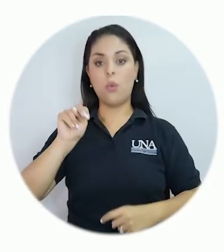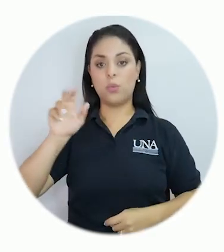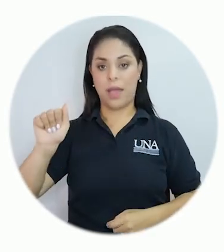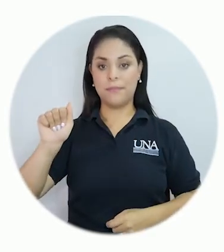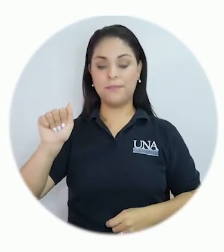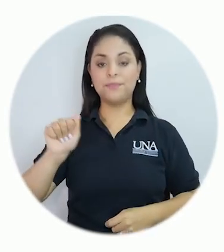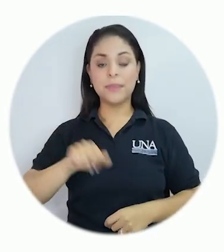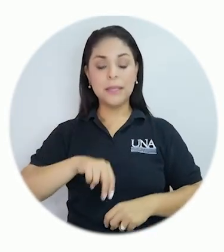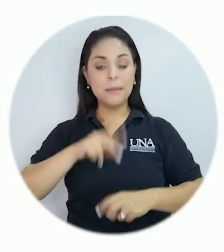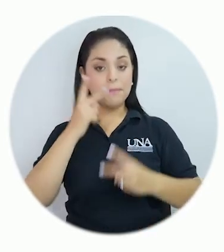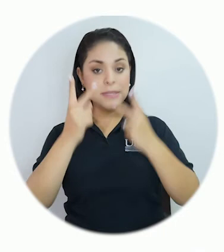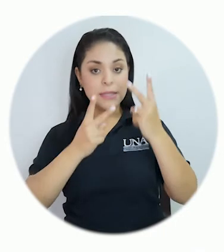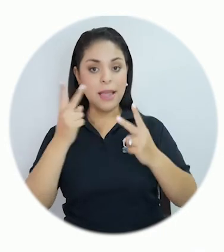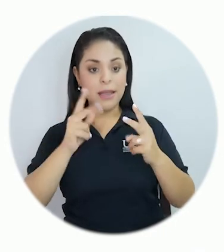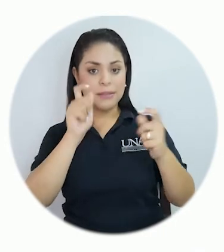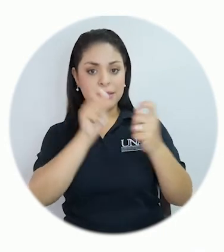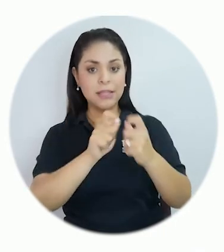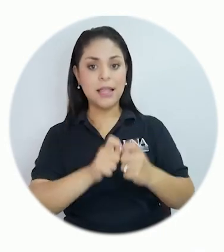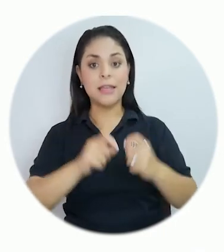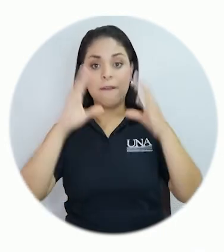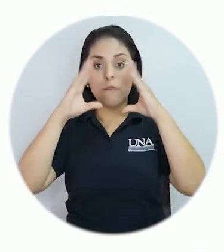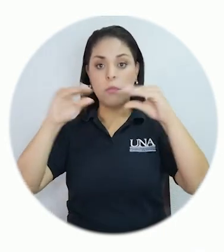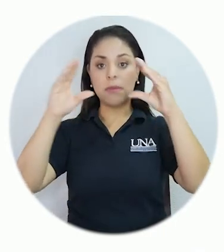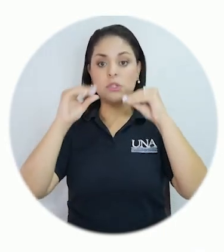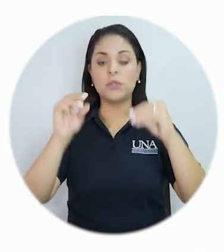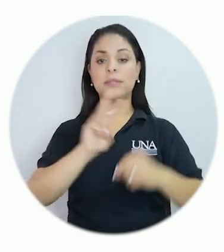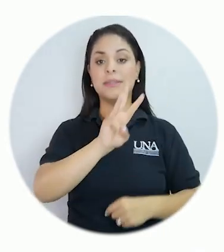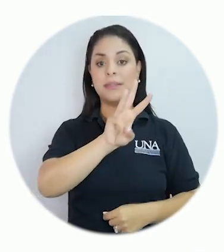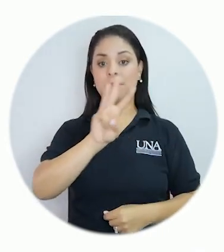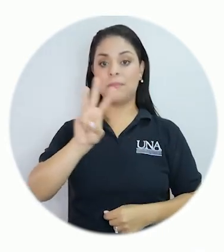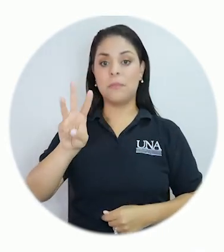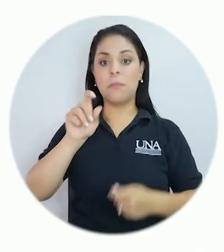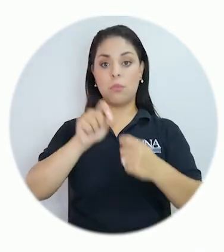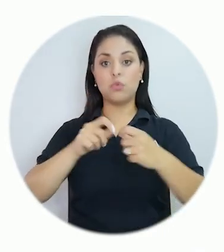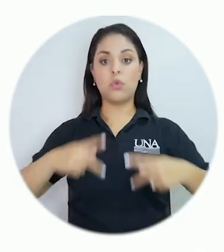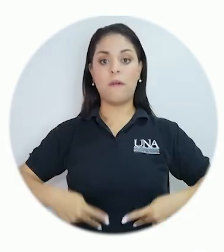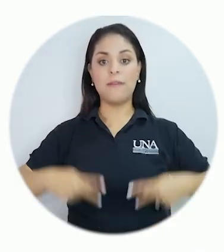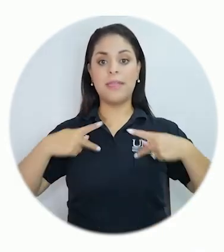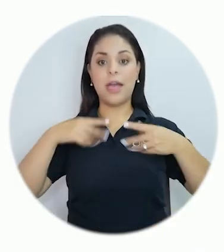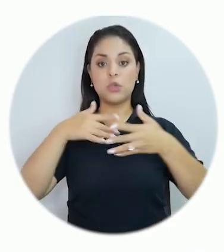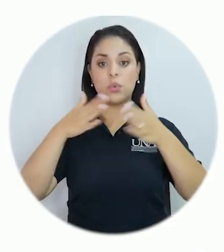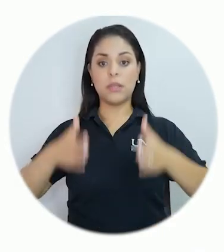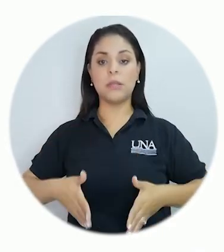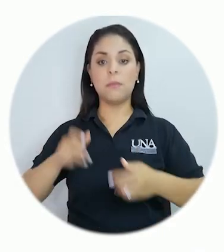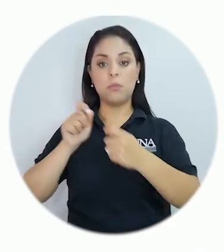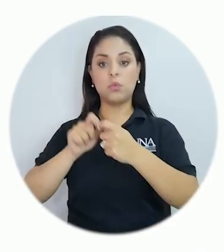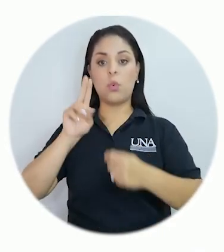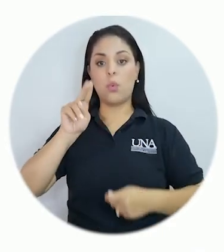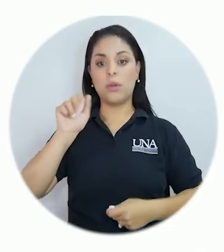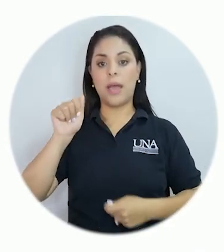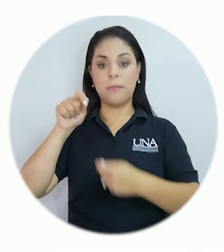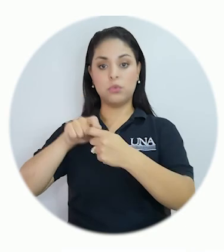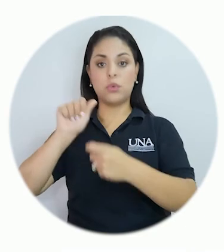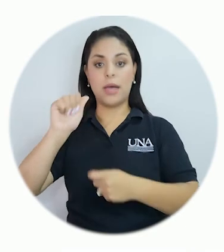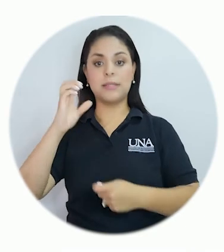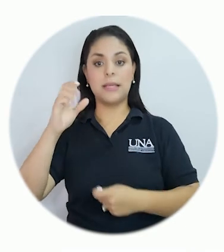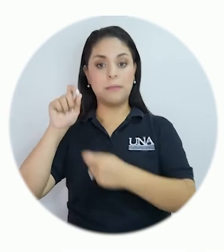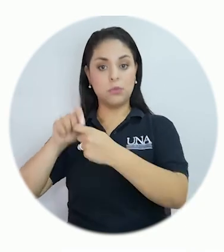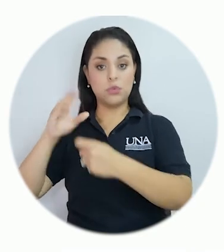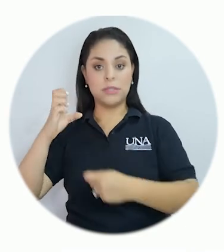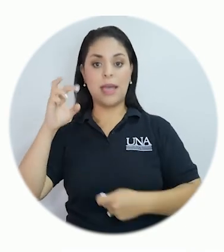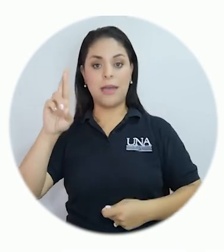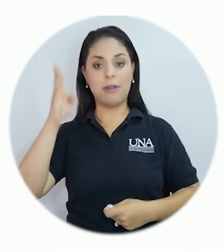y a visitar el detalle de la información en el sitio www.vidaestudiantil.una.ac